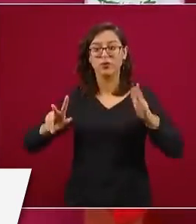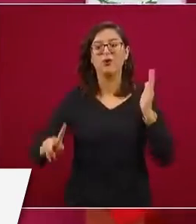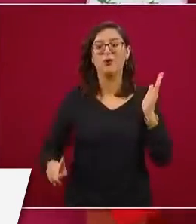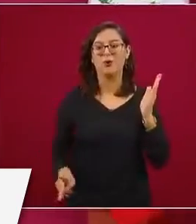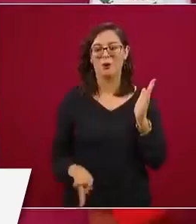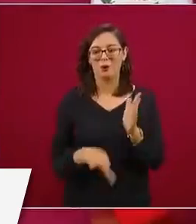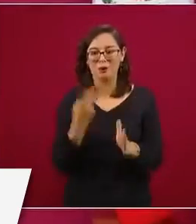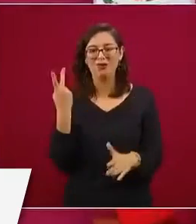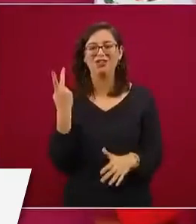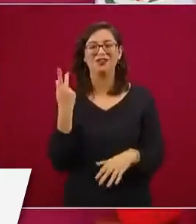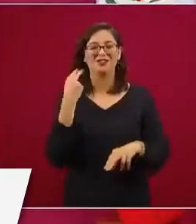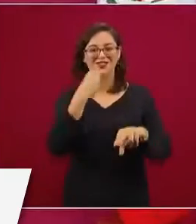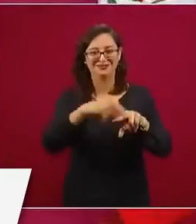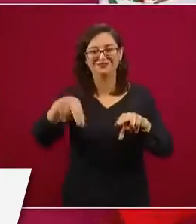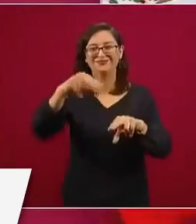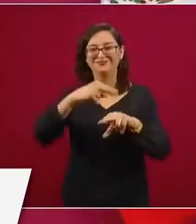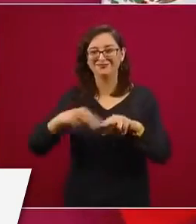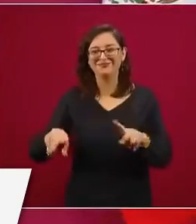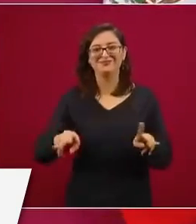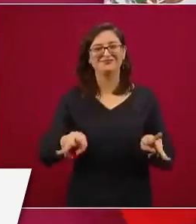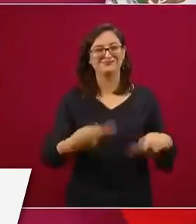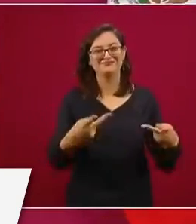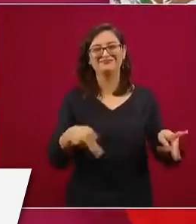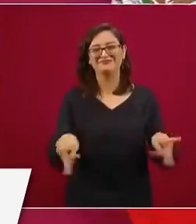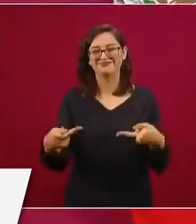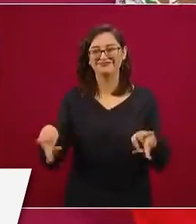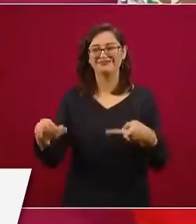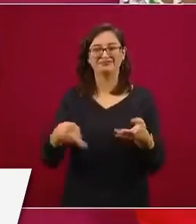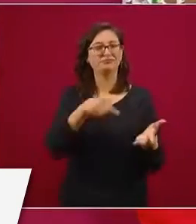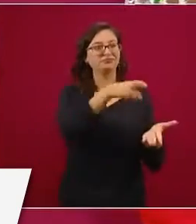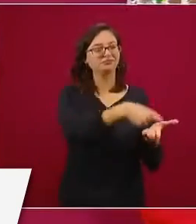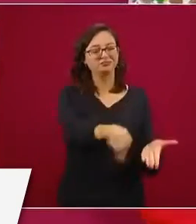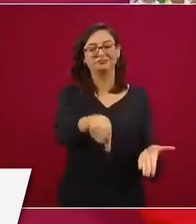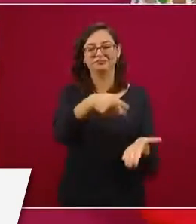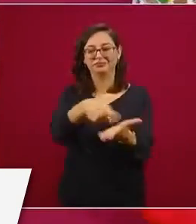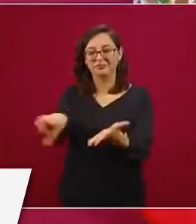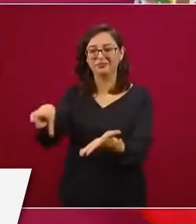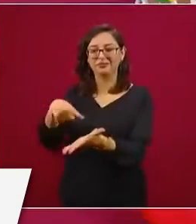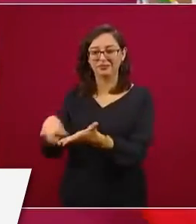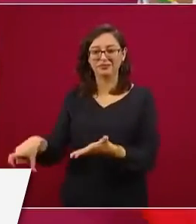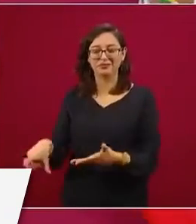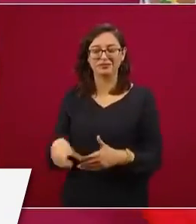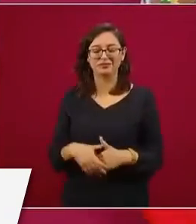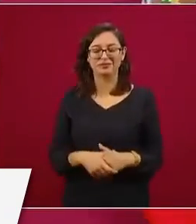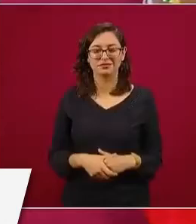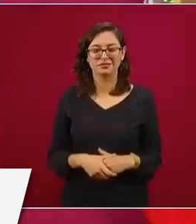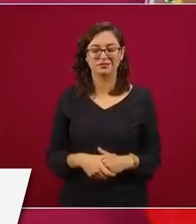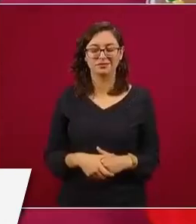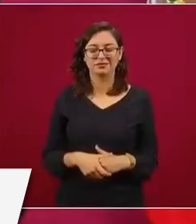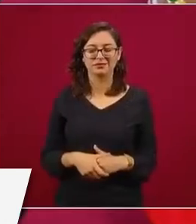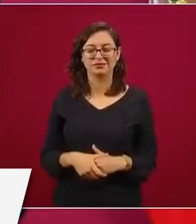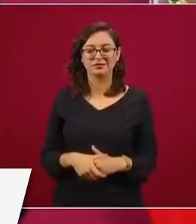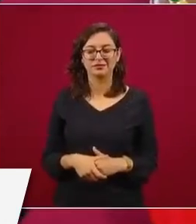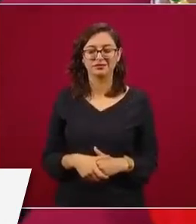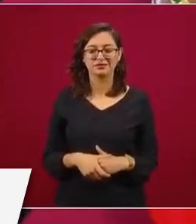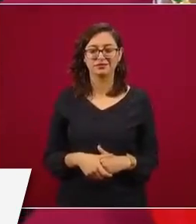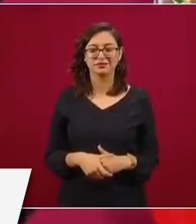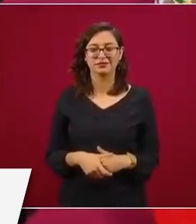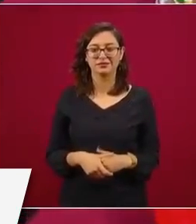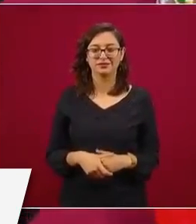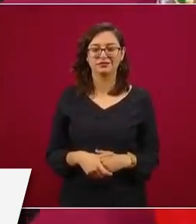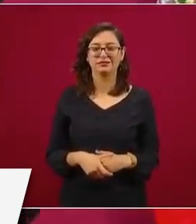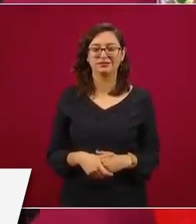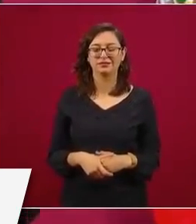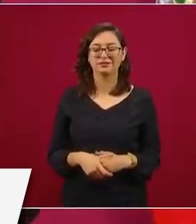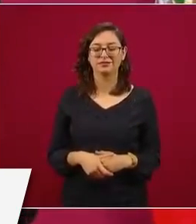lo de la venta de los billetes, de los